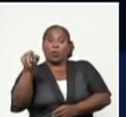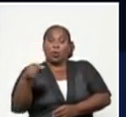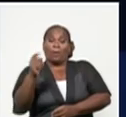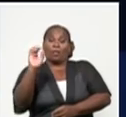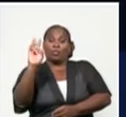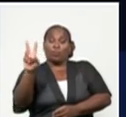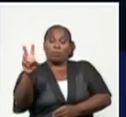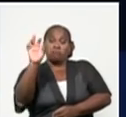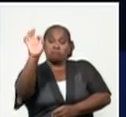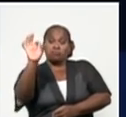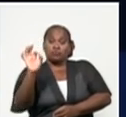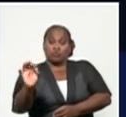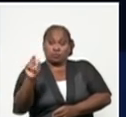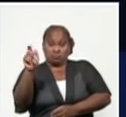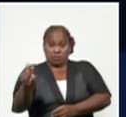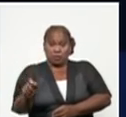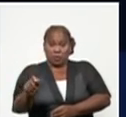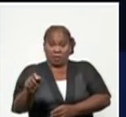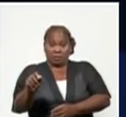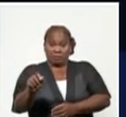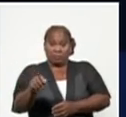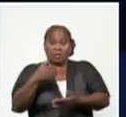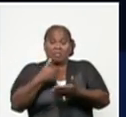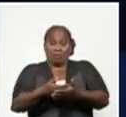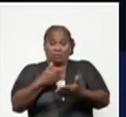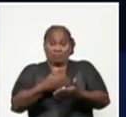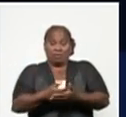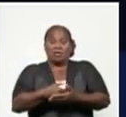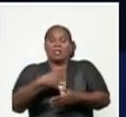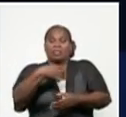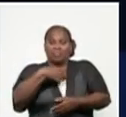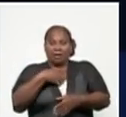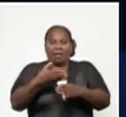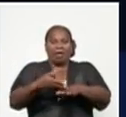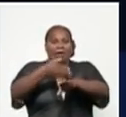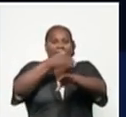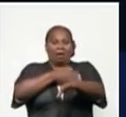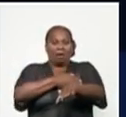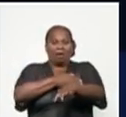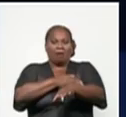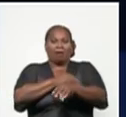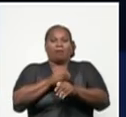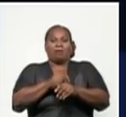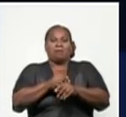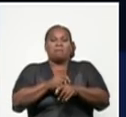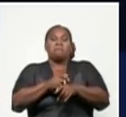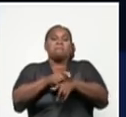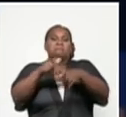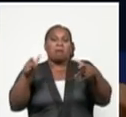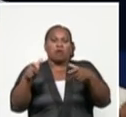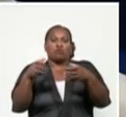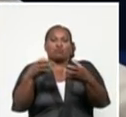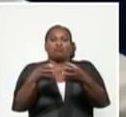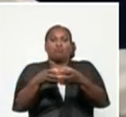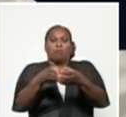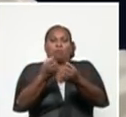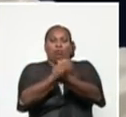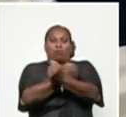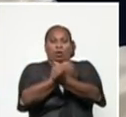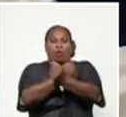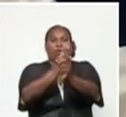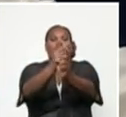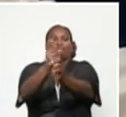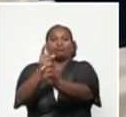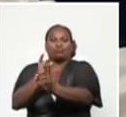diagnosticados en Cuba, pues, tienen como antecedentes lo que representa el mayor grupo de riegos, que son los contactos de los